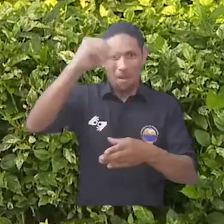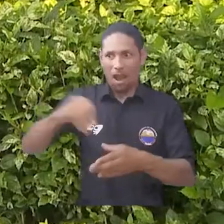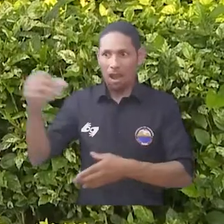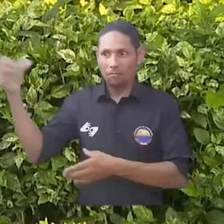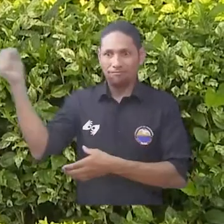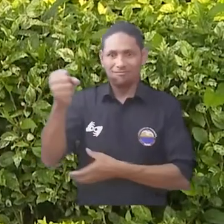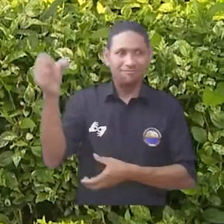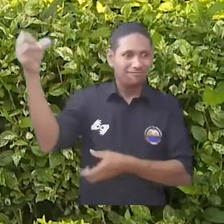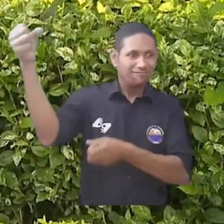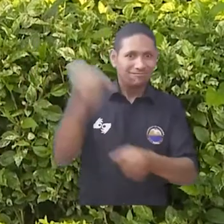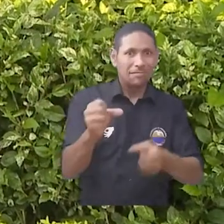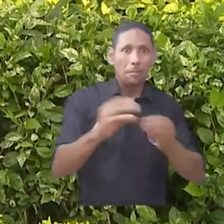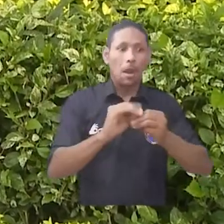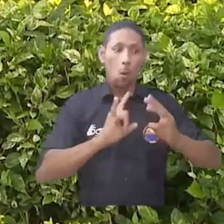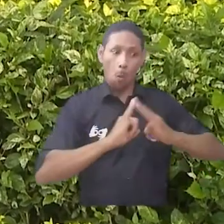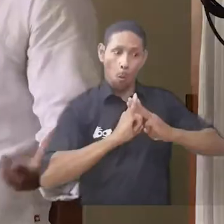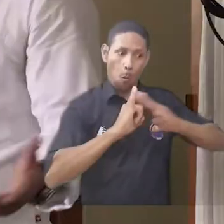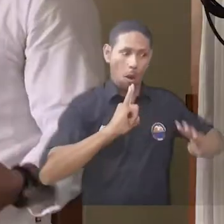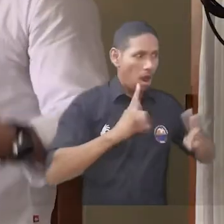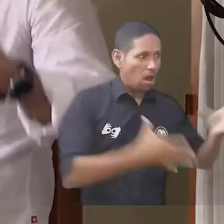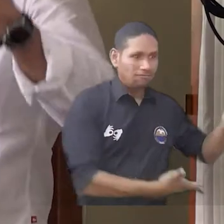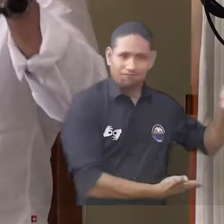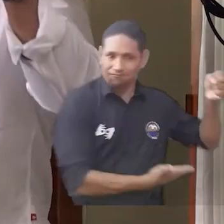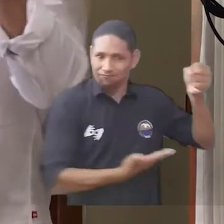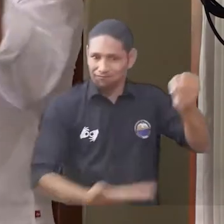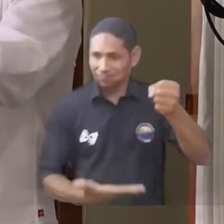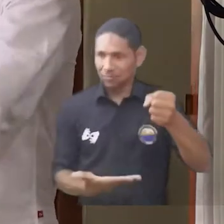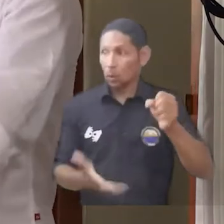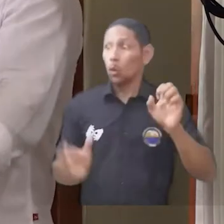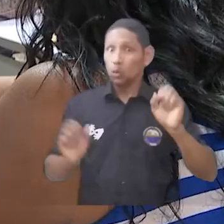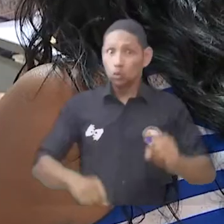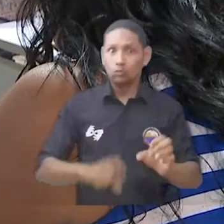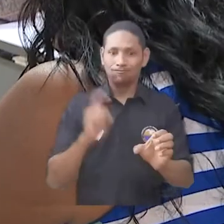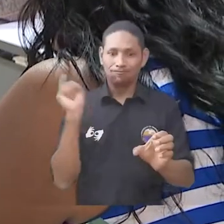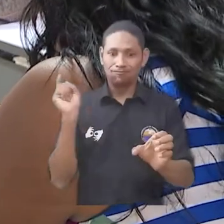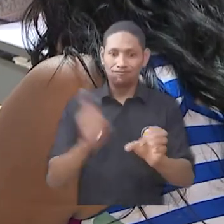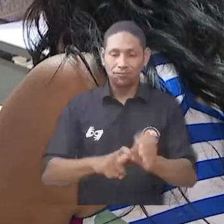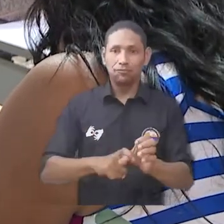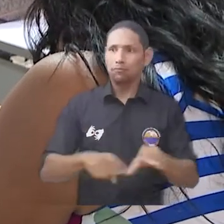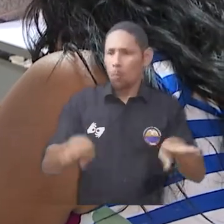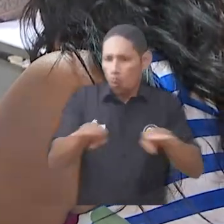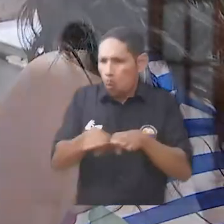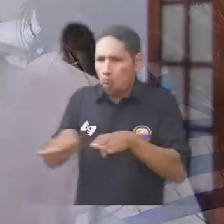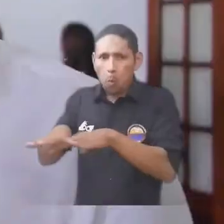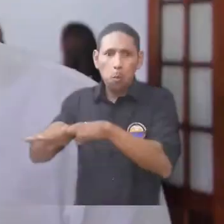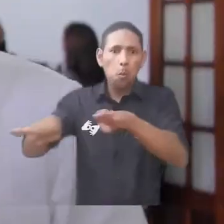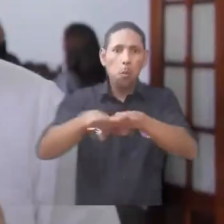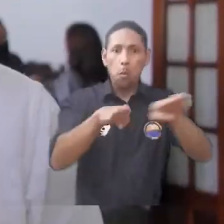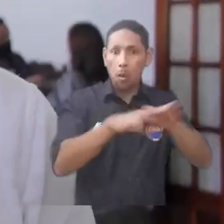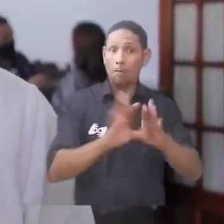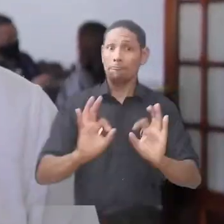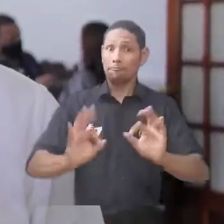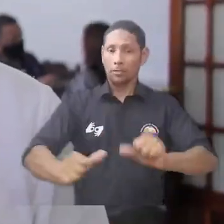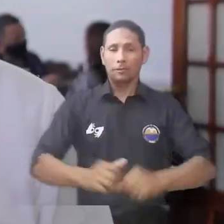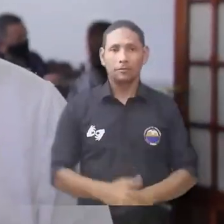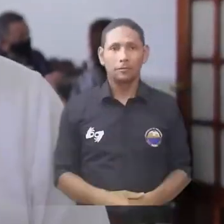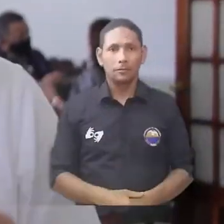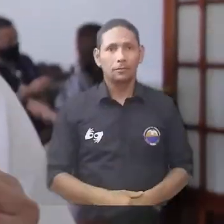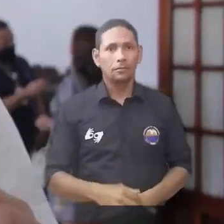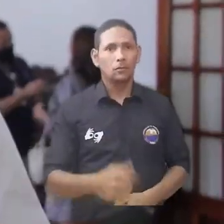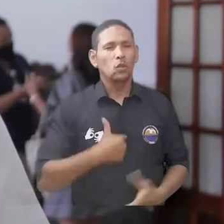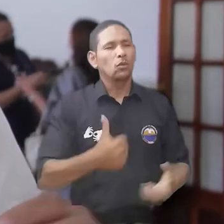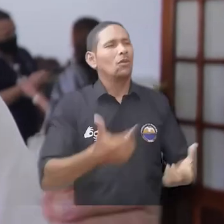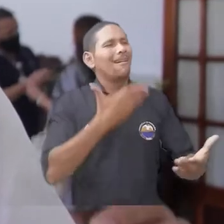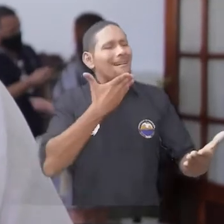y Unimagdalena, por intermedio de su nuevo modelo de matrículas incluyente, equitativo y sostenible. Y quiero decirle al